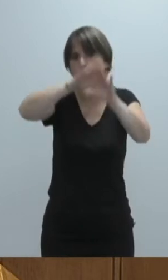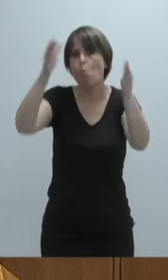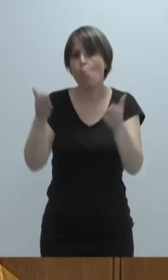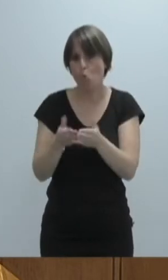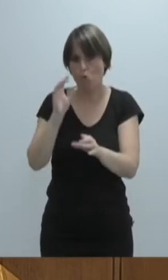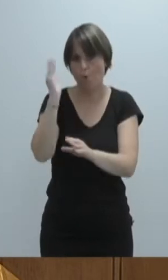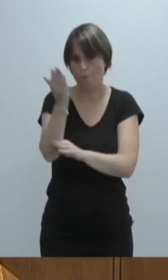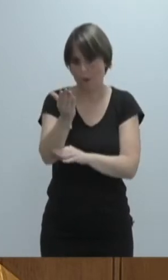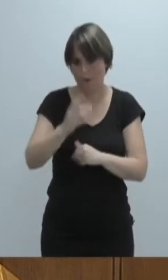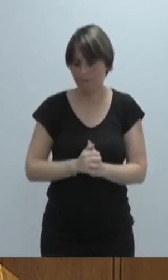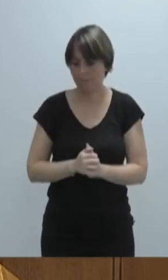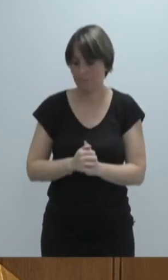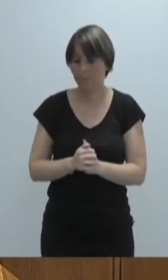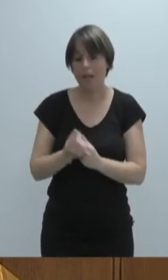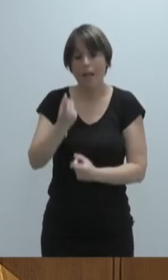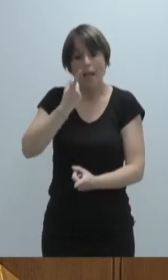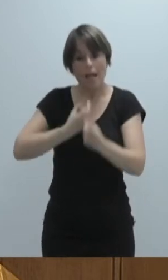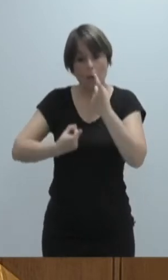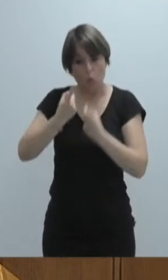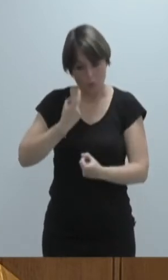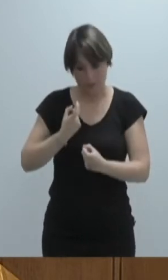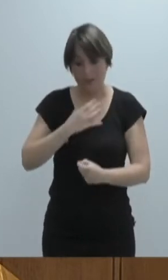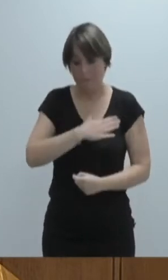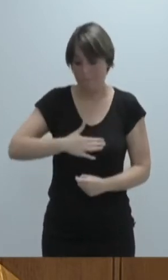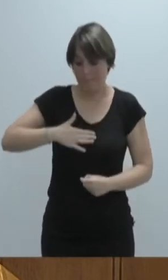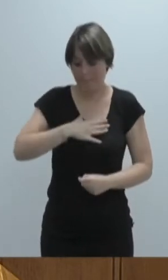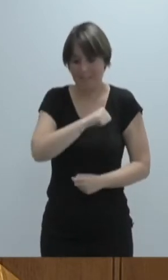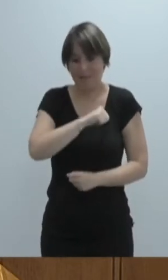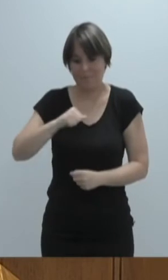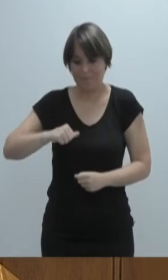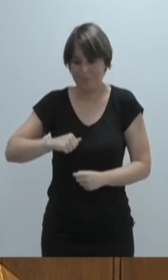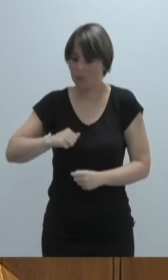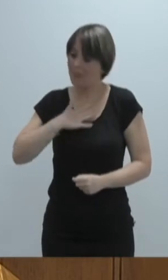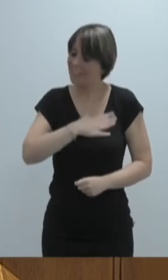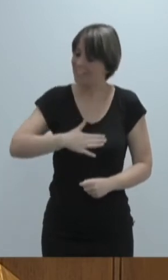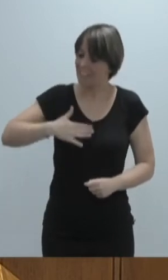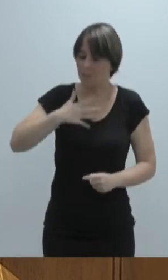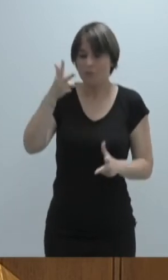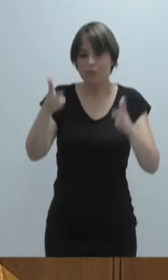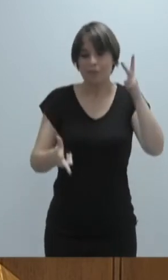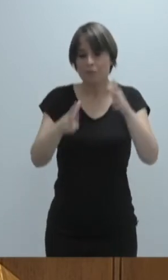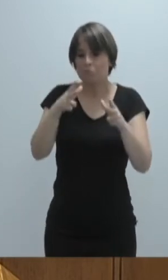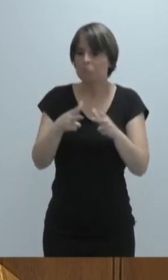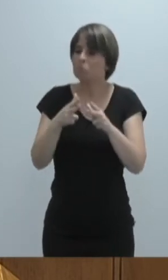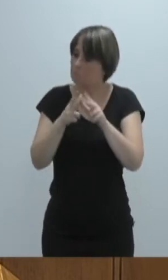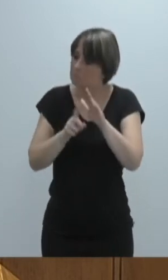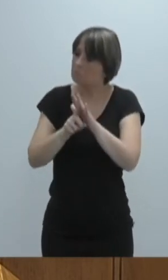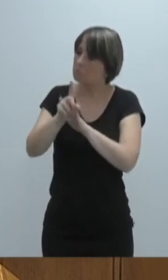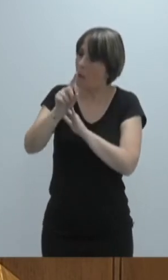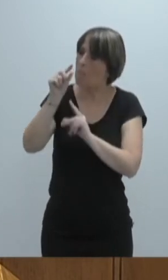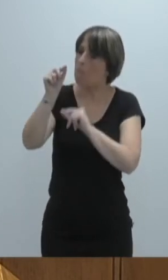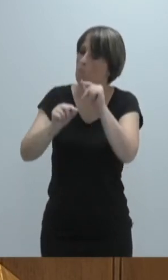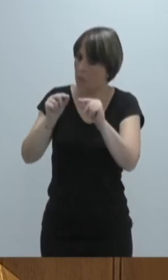Según la encuesta de bienestar personal, la satisfacción global de la ciudadanía vasca con su vida ha aumentado a pesar de la pandemia.